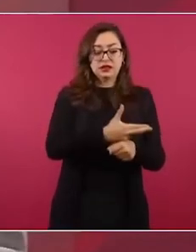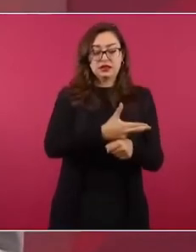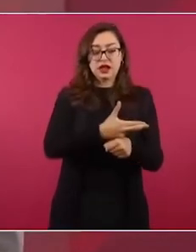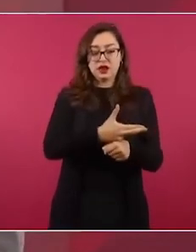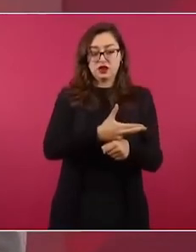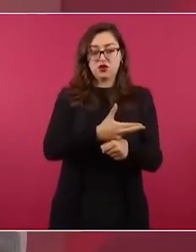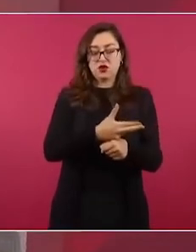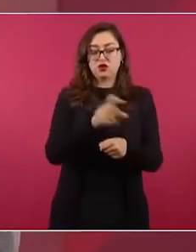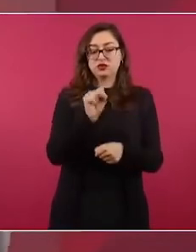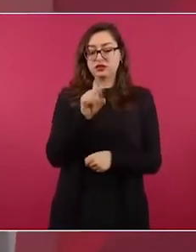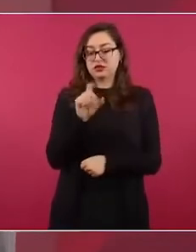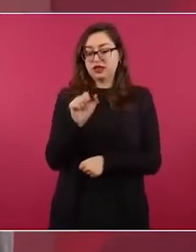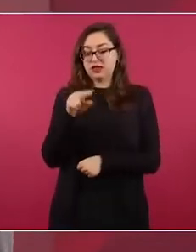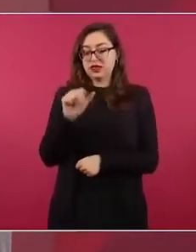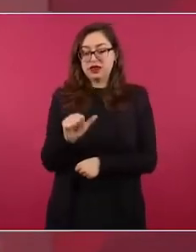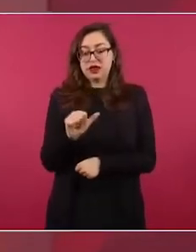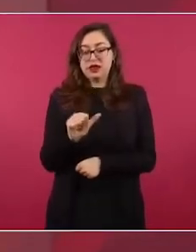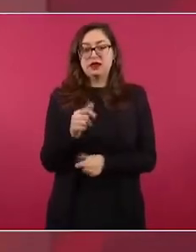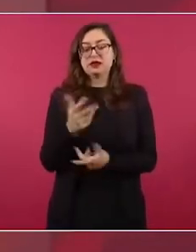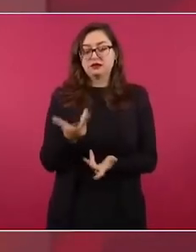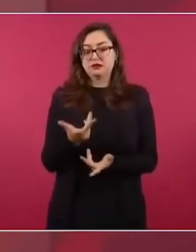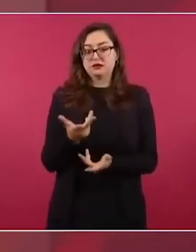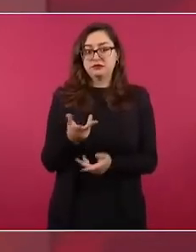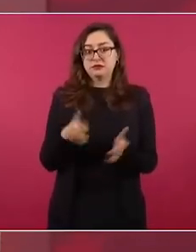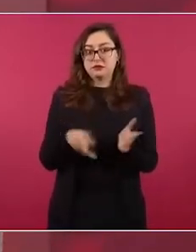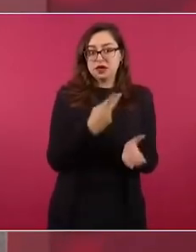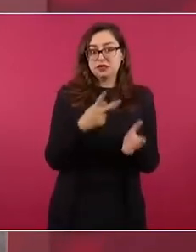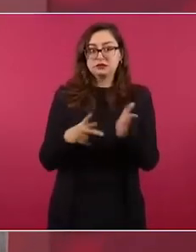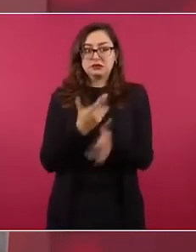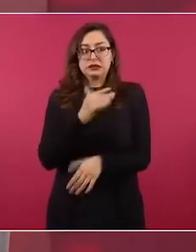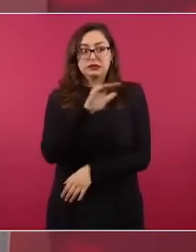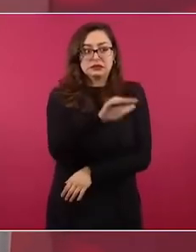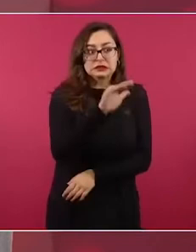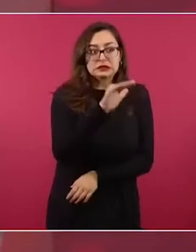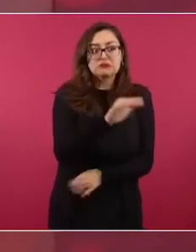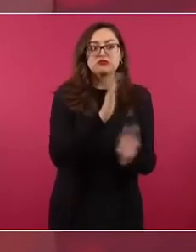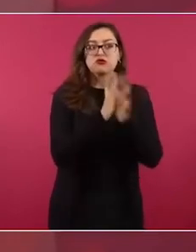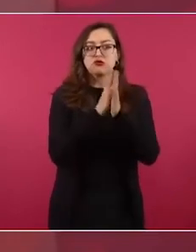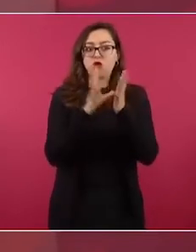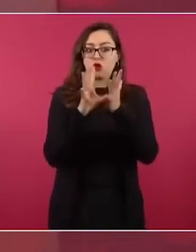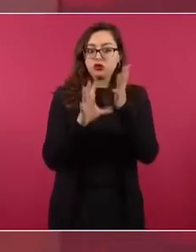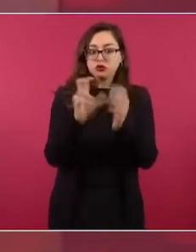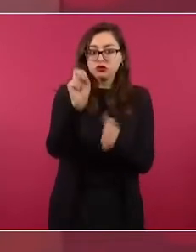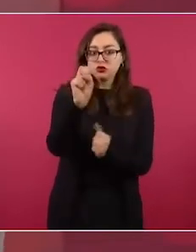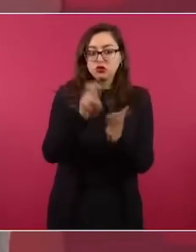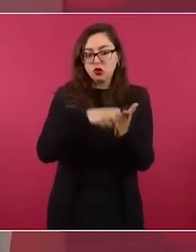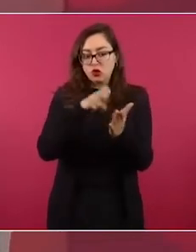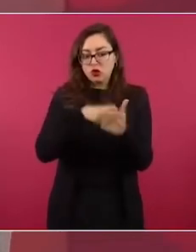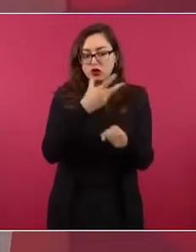pudieran legalmente llevar a cabo